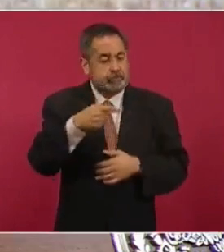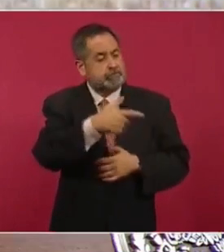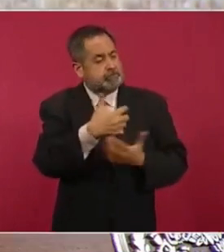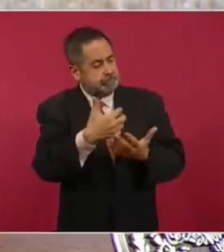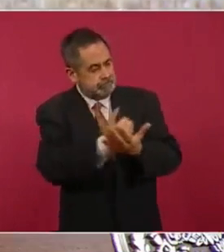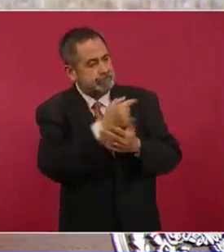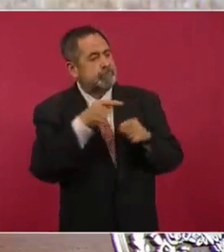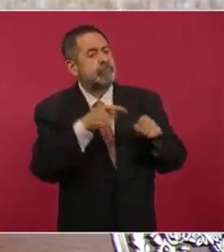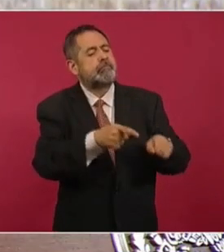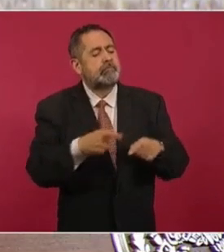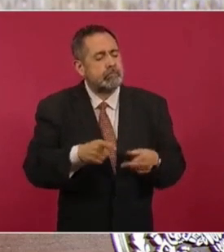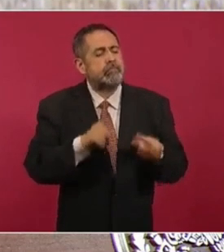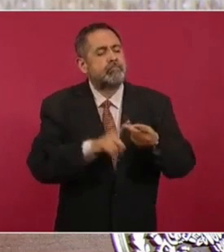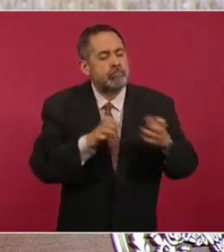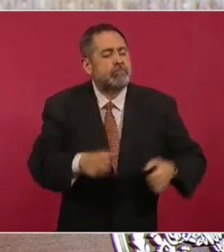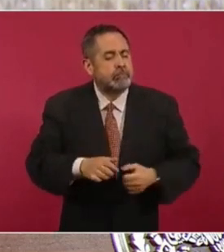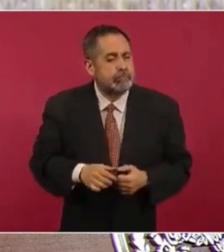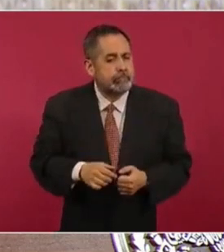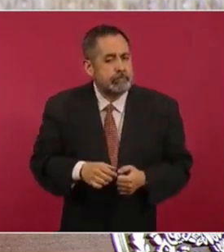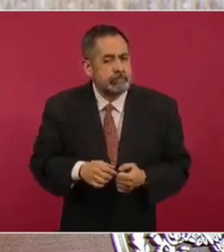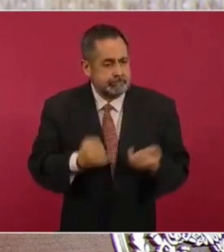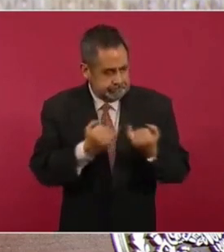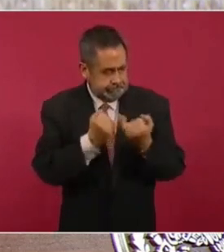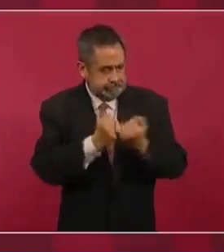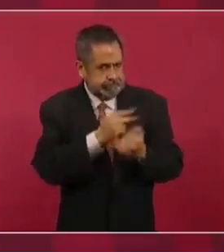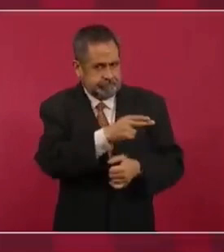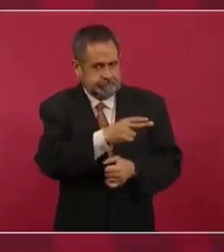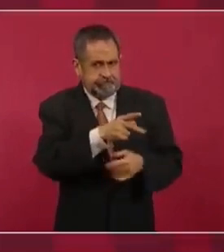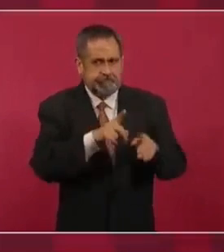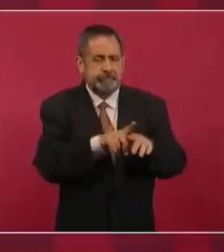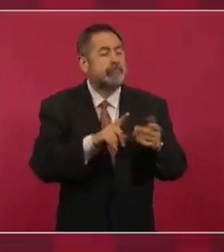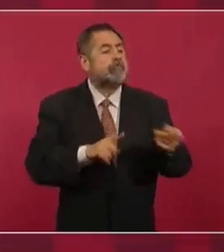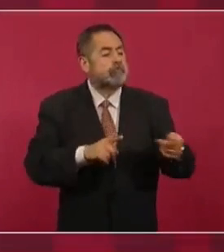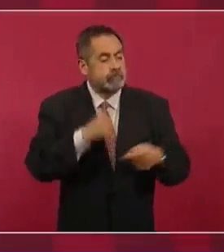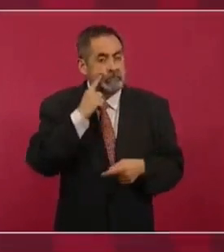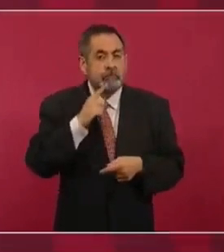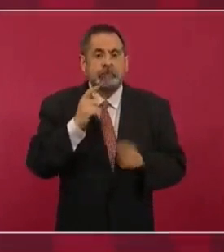el cargo de embajador.